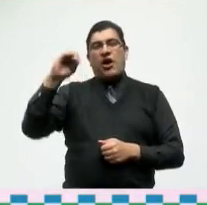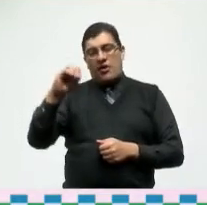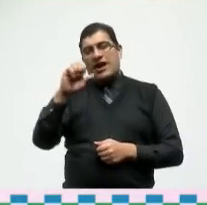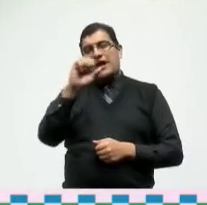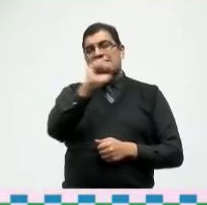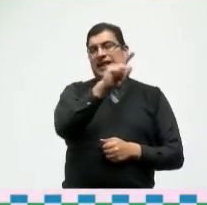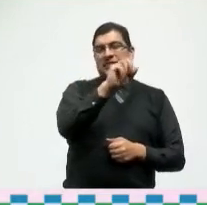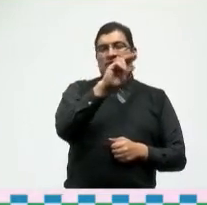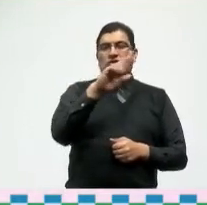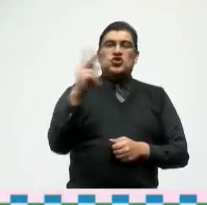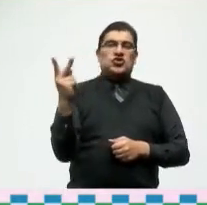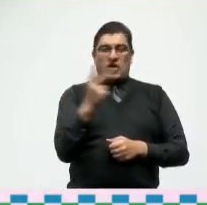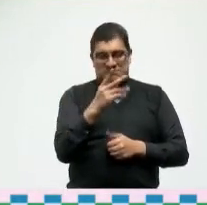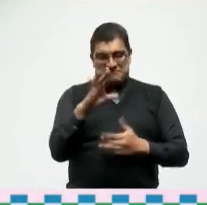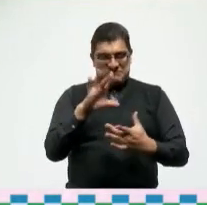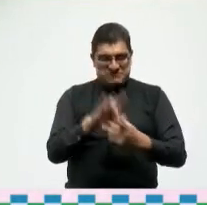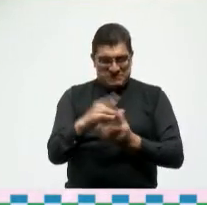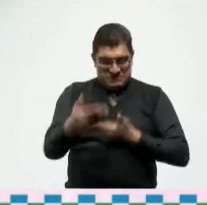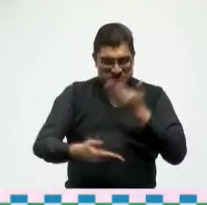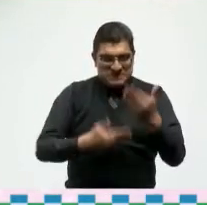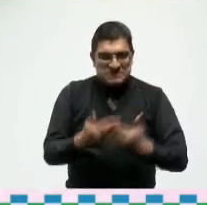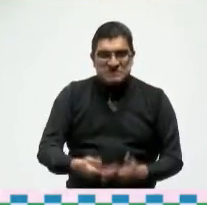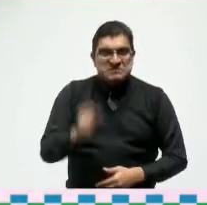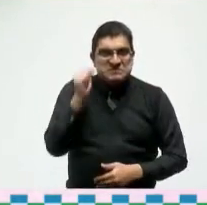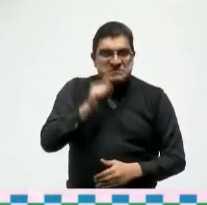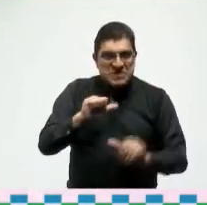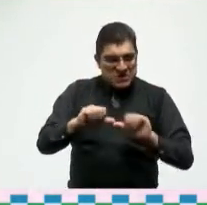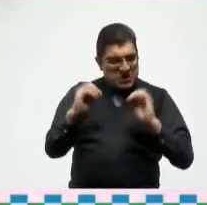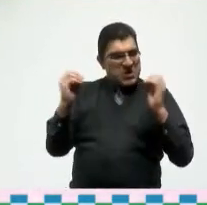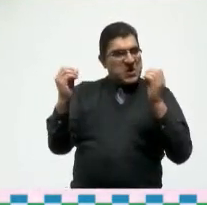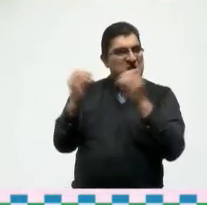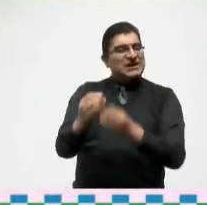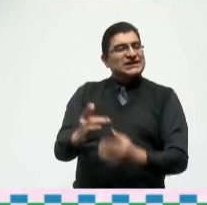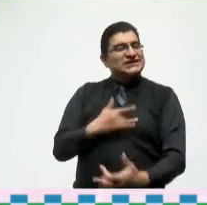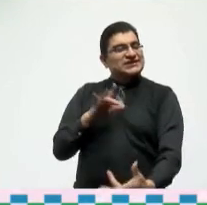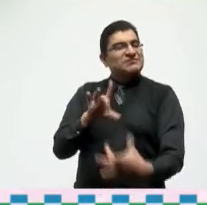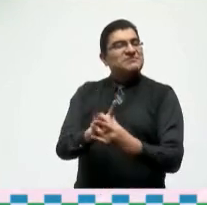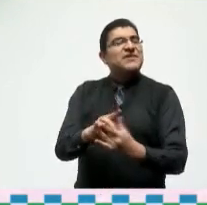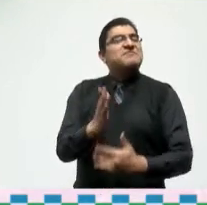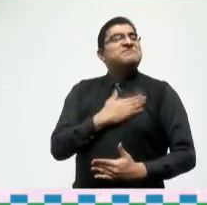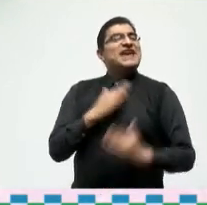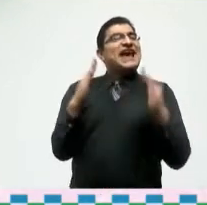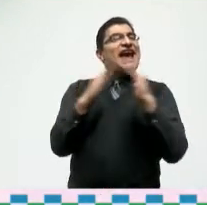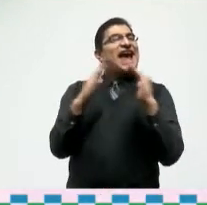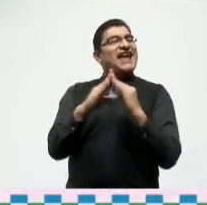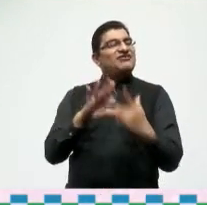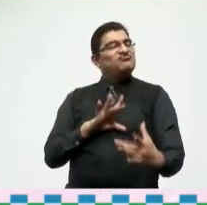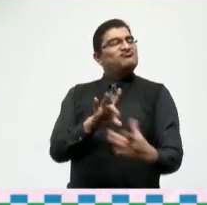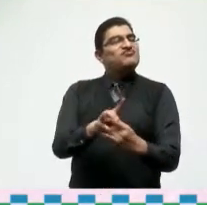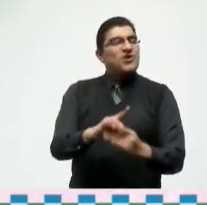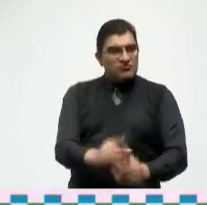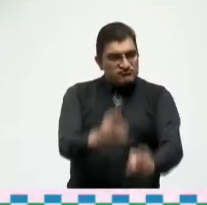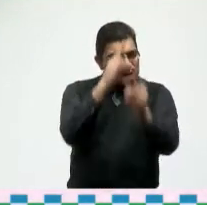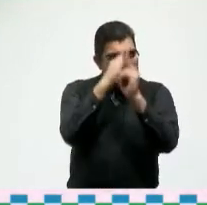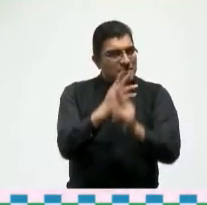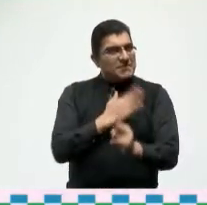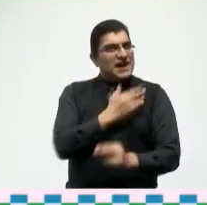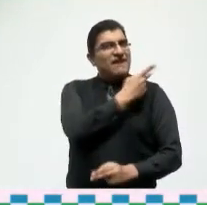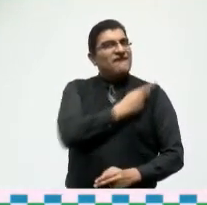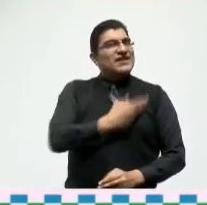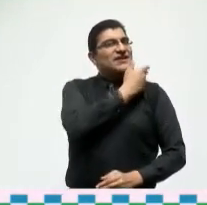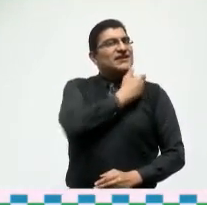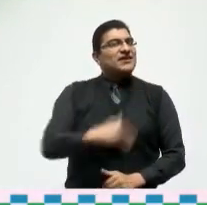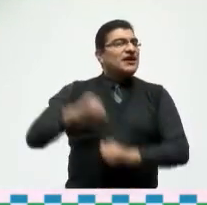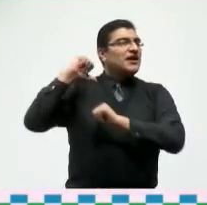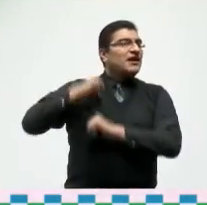a quien siempre esta organización siento mi casa por haber tenido el alto honor de servir como vicepresidente de